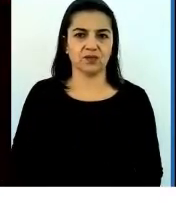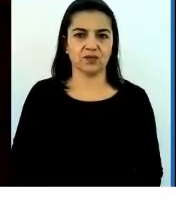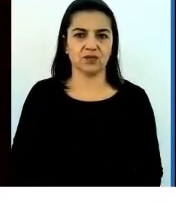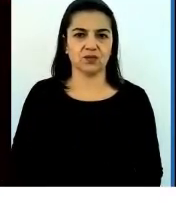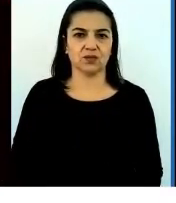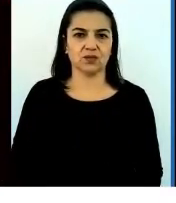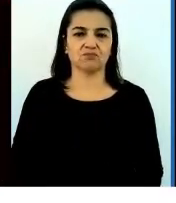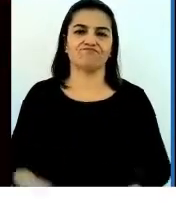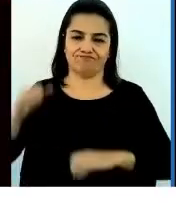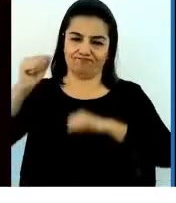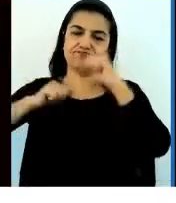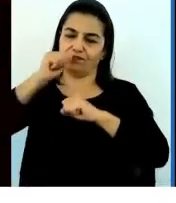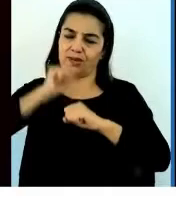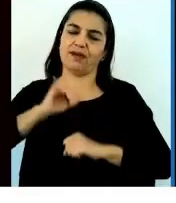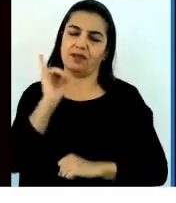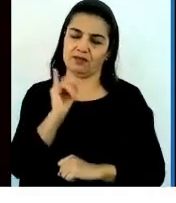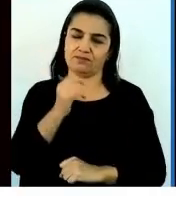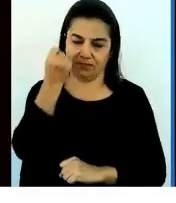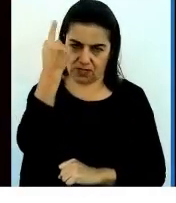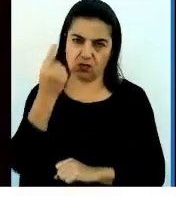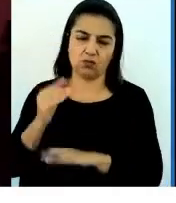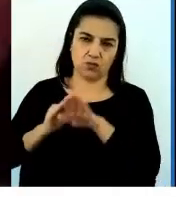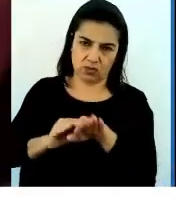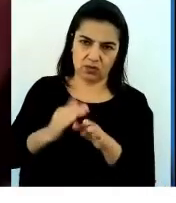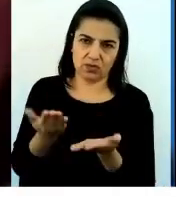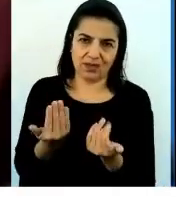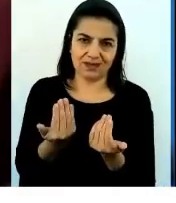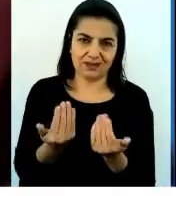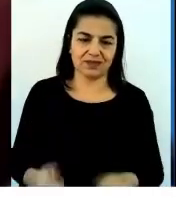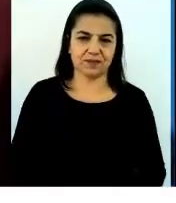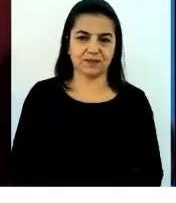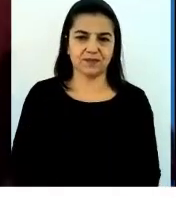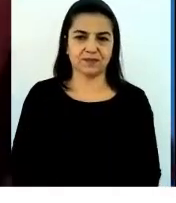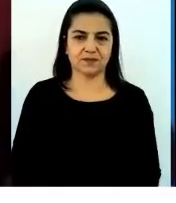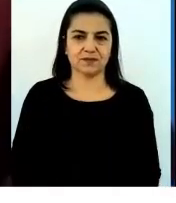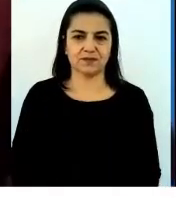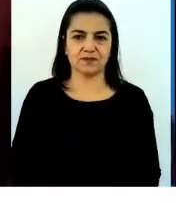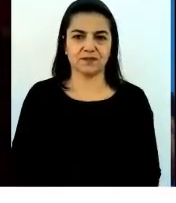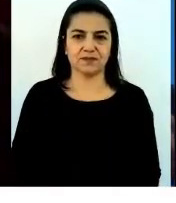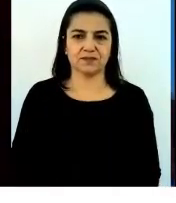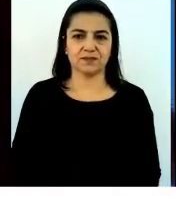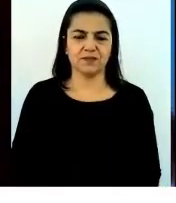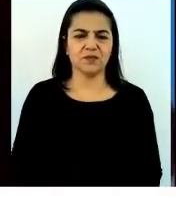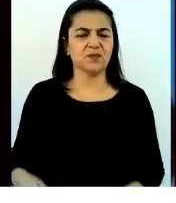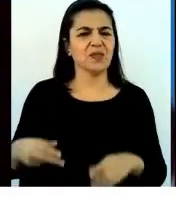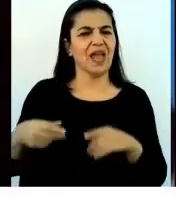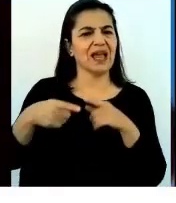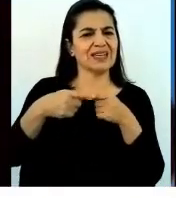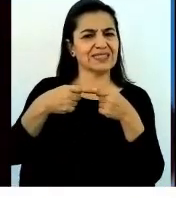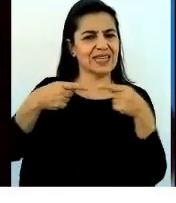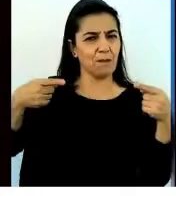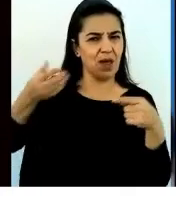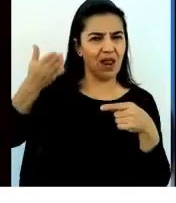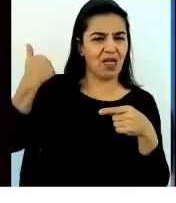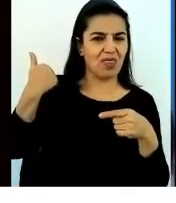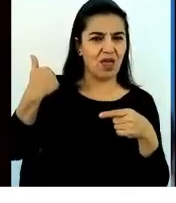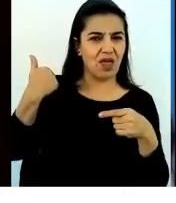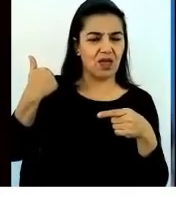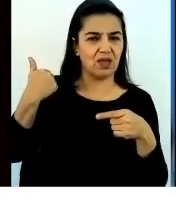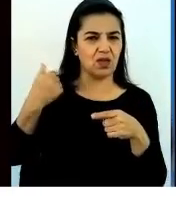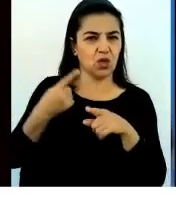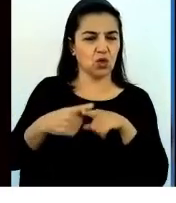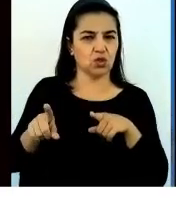el sector privado está perfecto. Sí, he dado, hace una semana hablé en otra, en otra